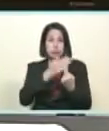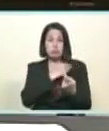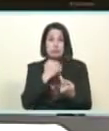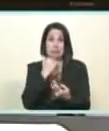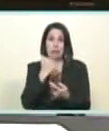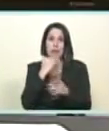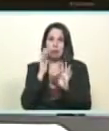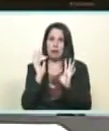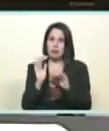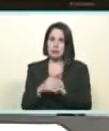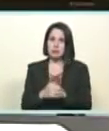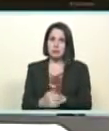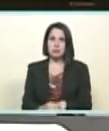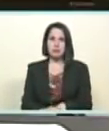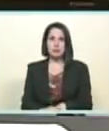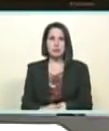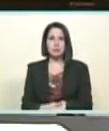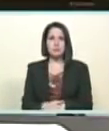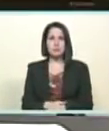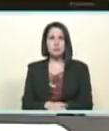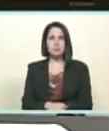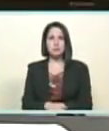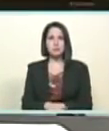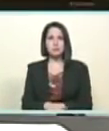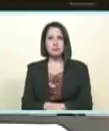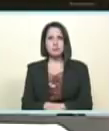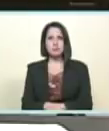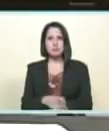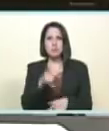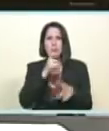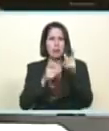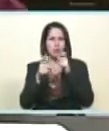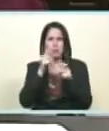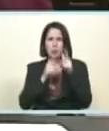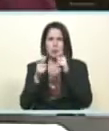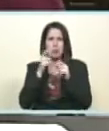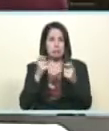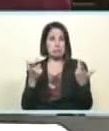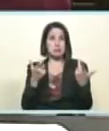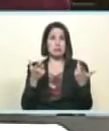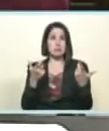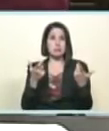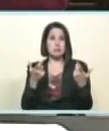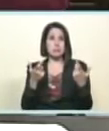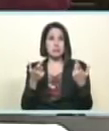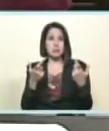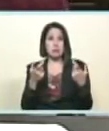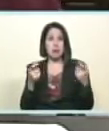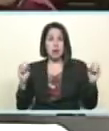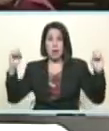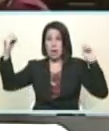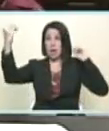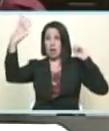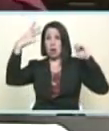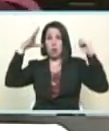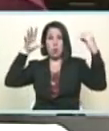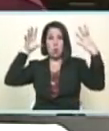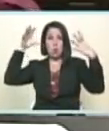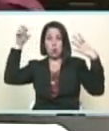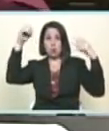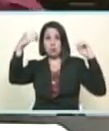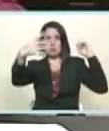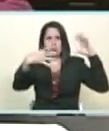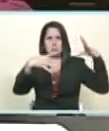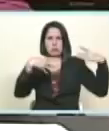revolución bolivariana contra el comandante Chávez y ahora contra mí y yo dejé que fluyera el veneno y sanqué